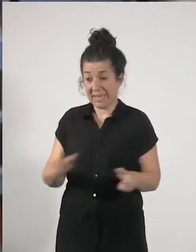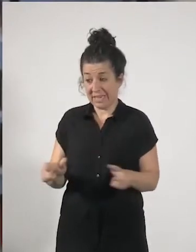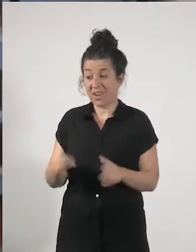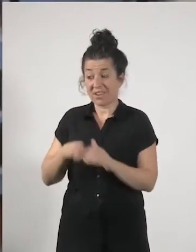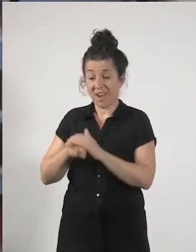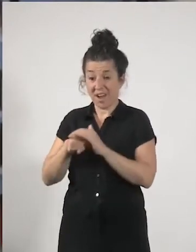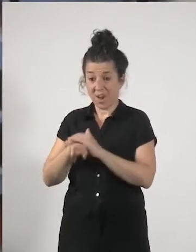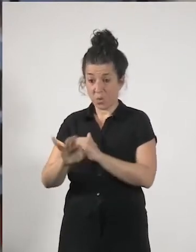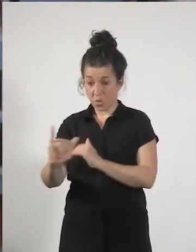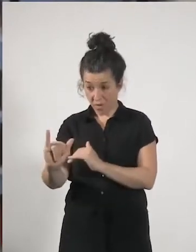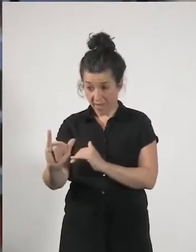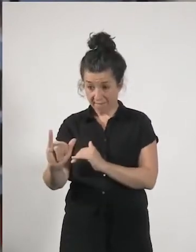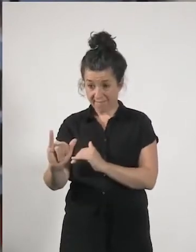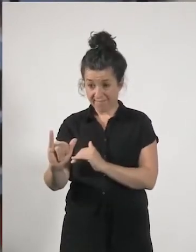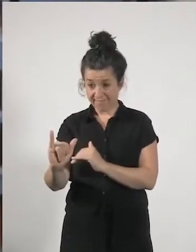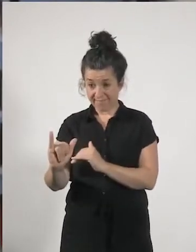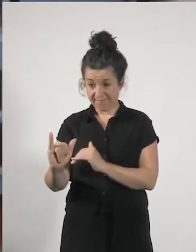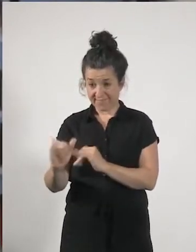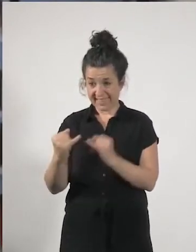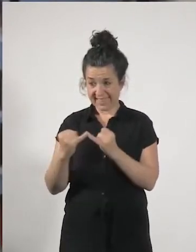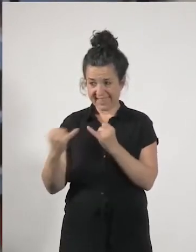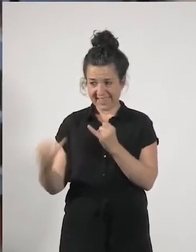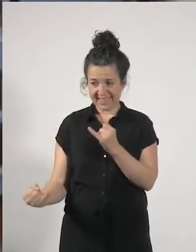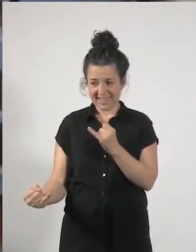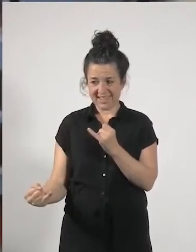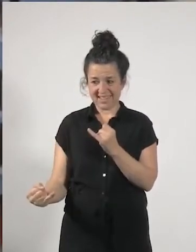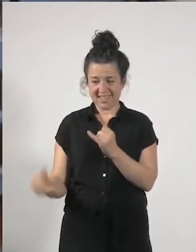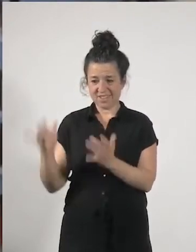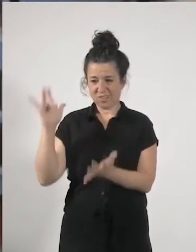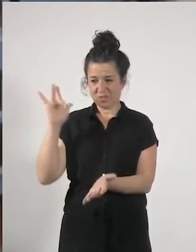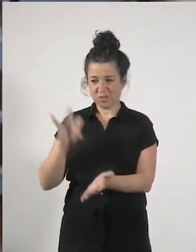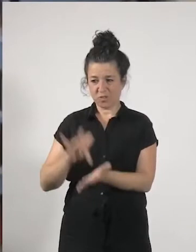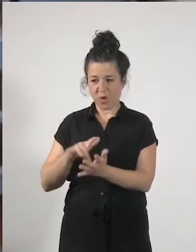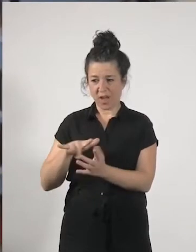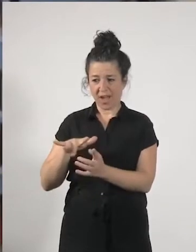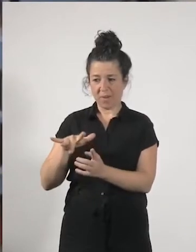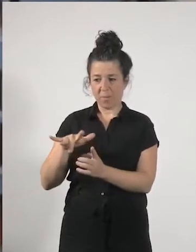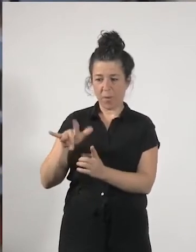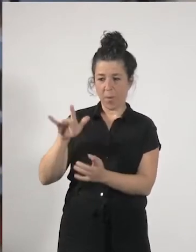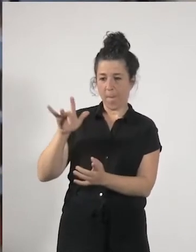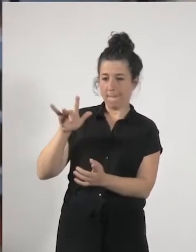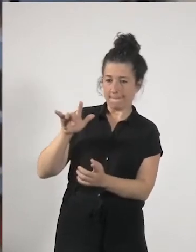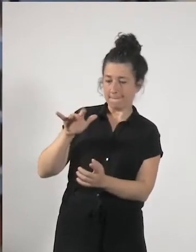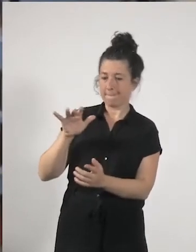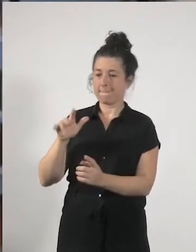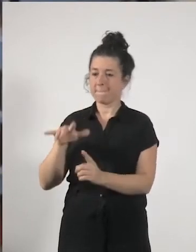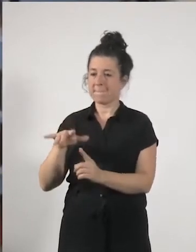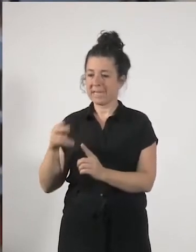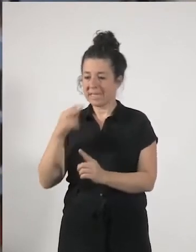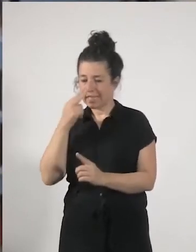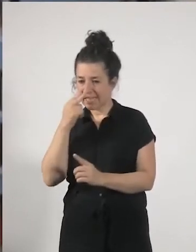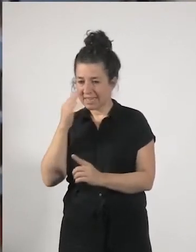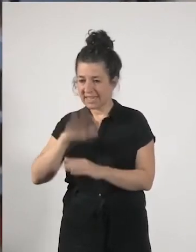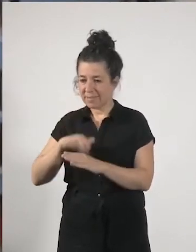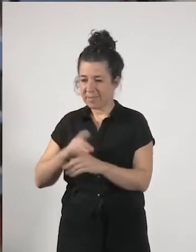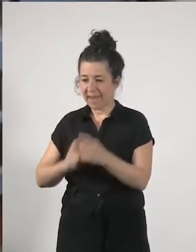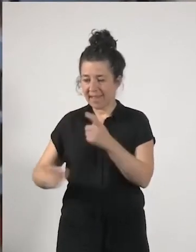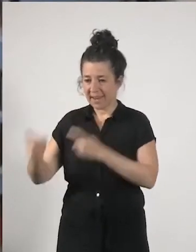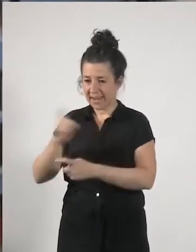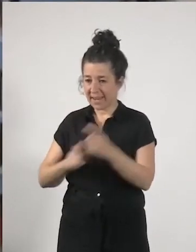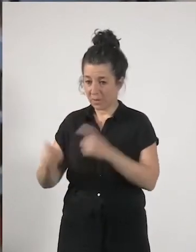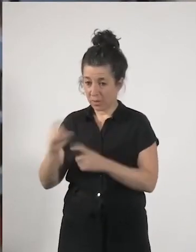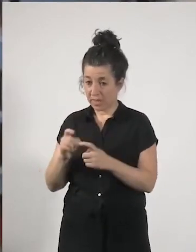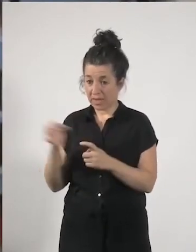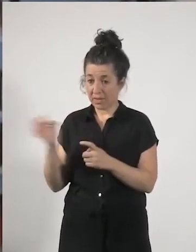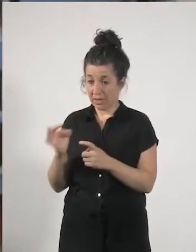momentos interesantes de cara a los negocios ¿no? y yo creo que habría que evitar en este caso